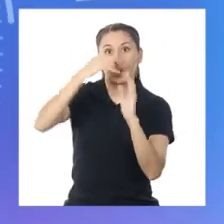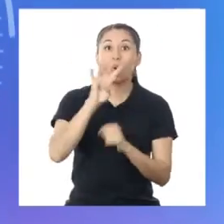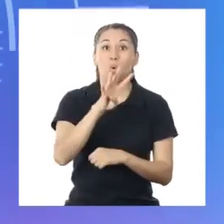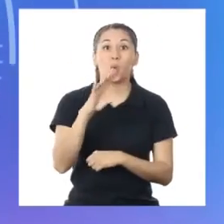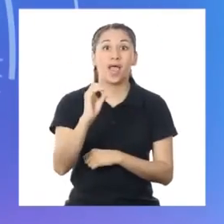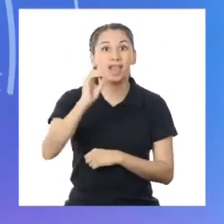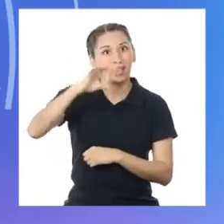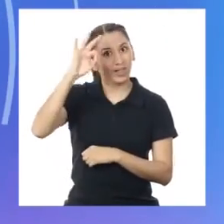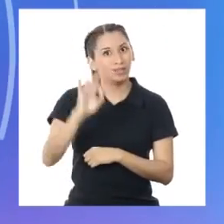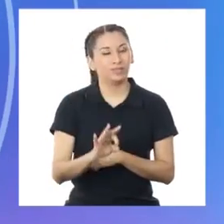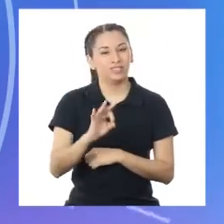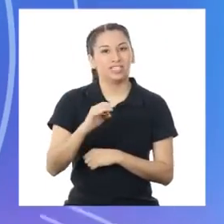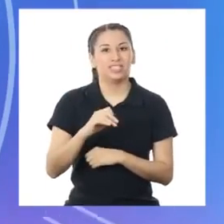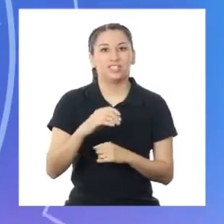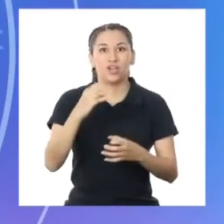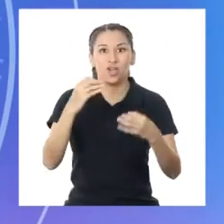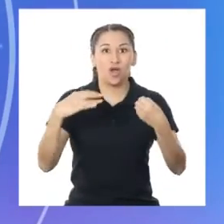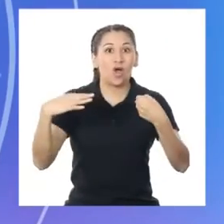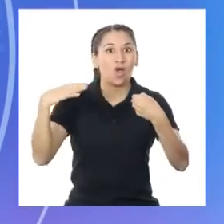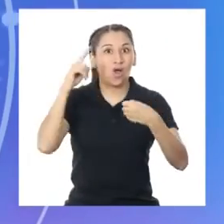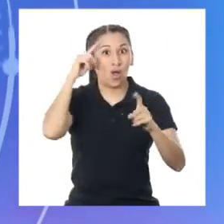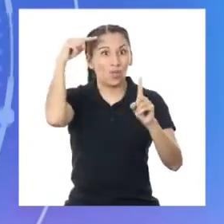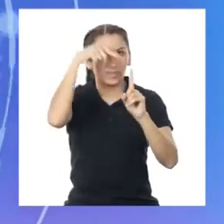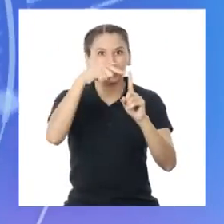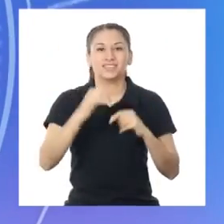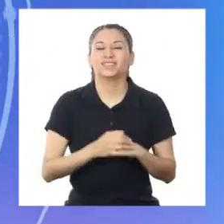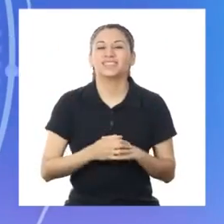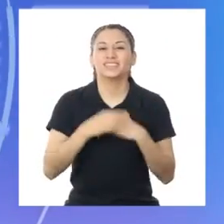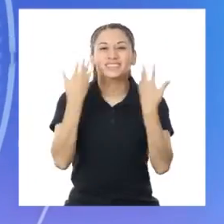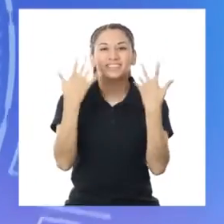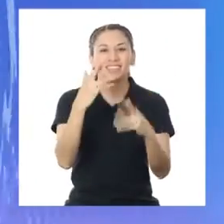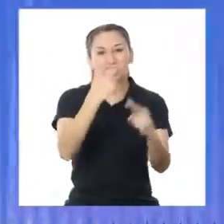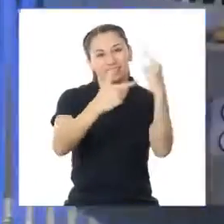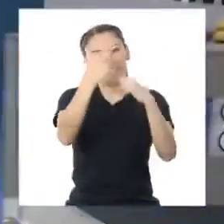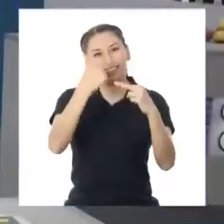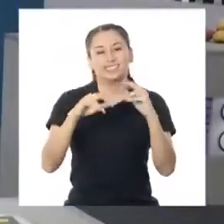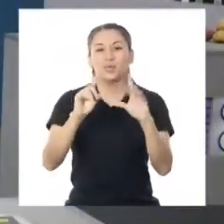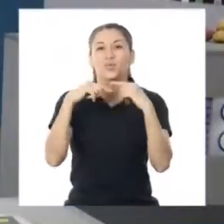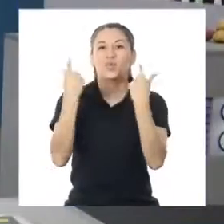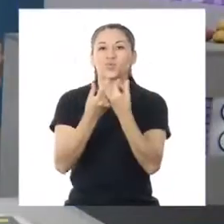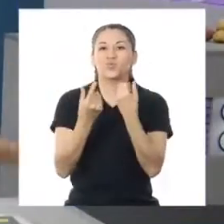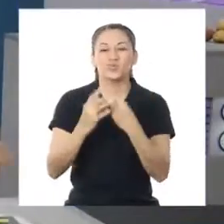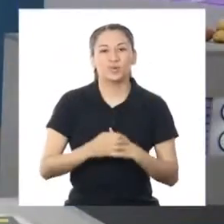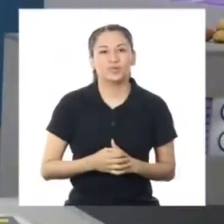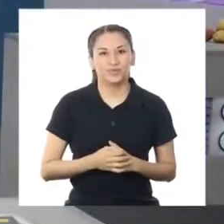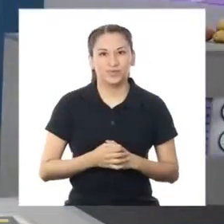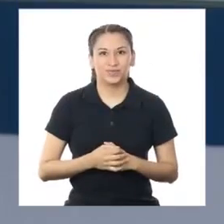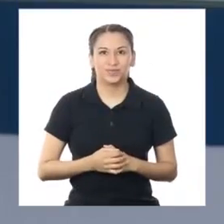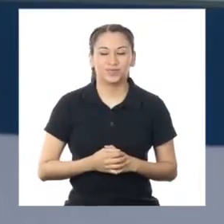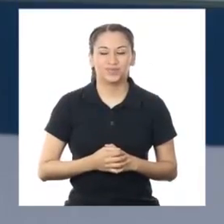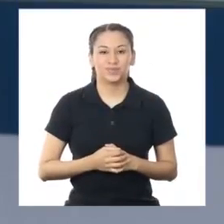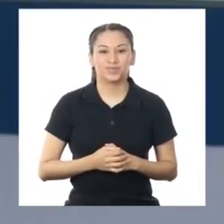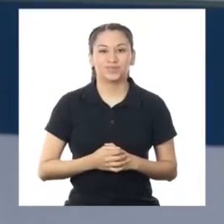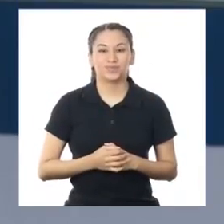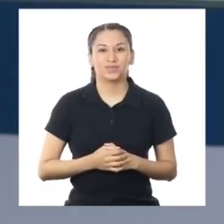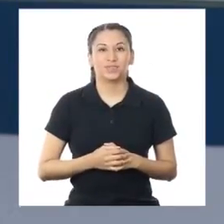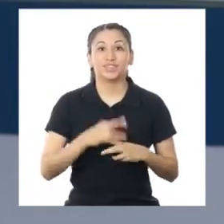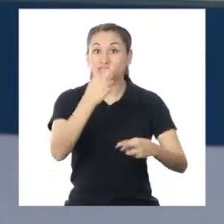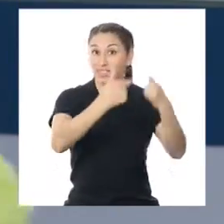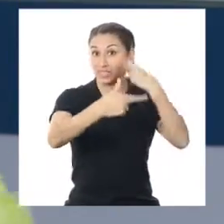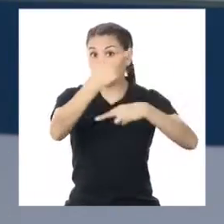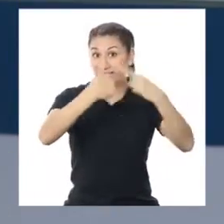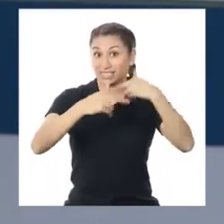% del total del propósito de hoy. ¡Ya volvemos, equipo armadillo! Al